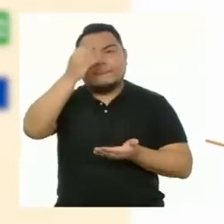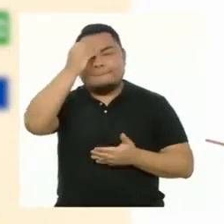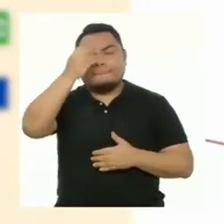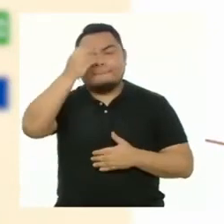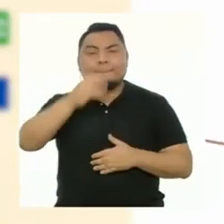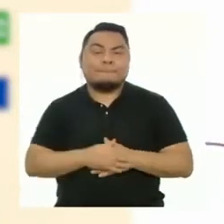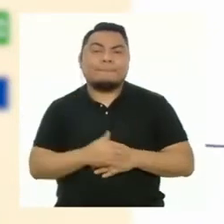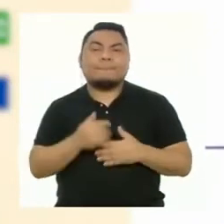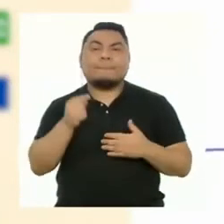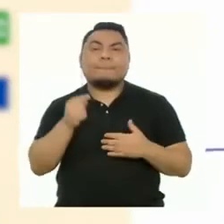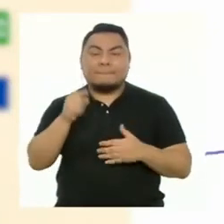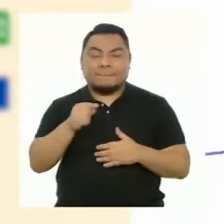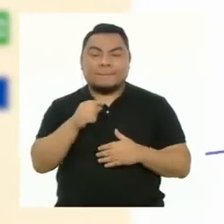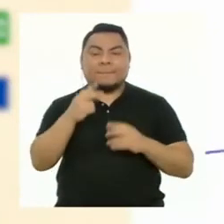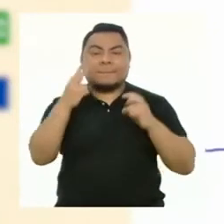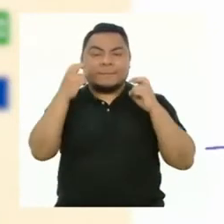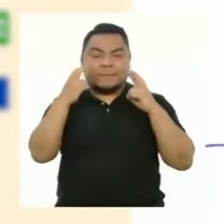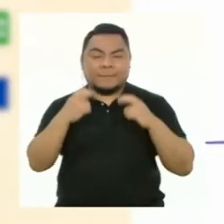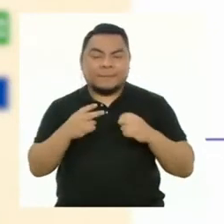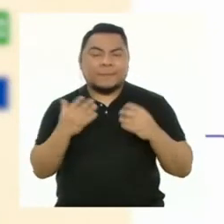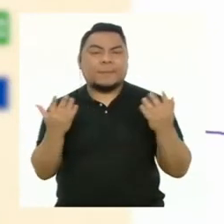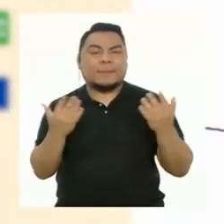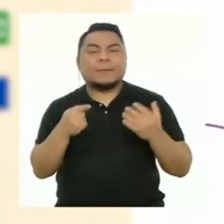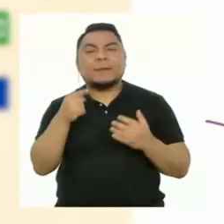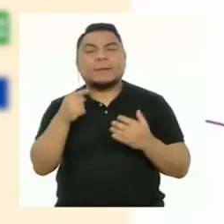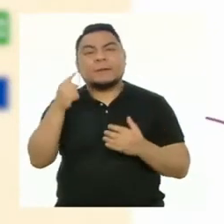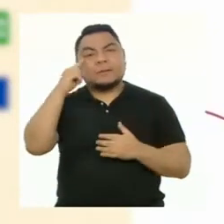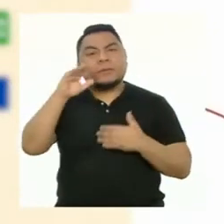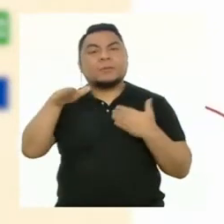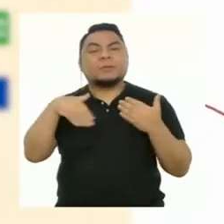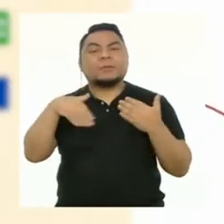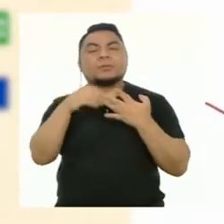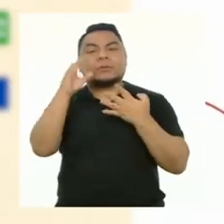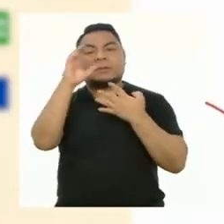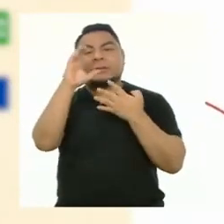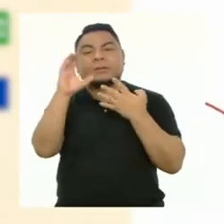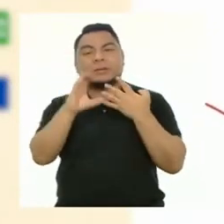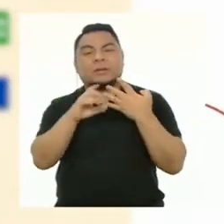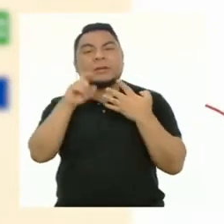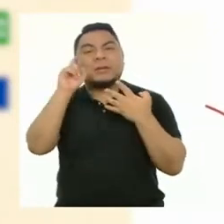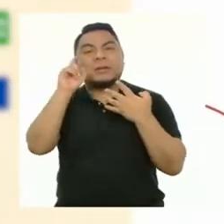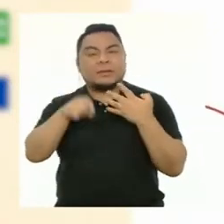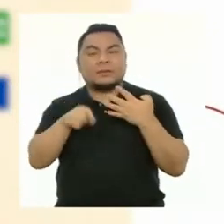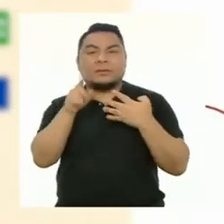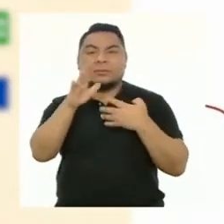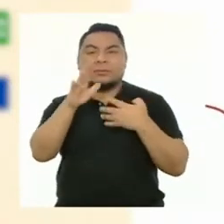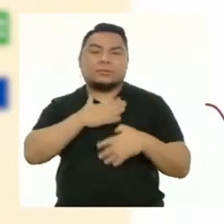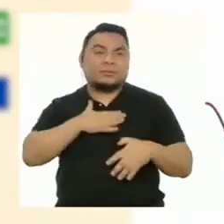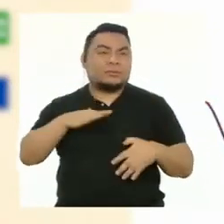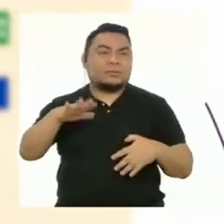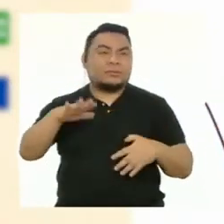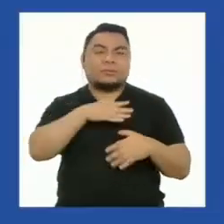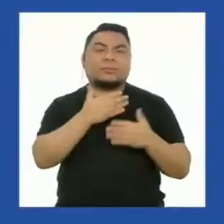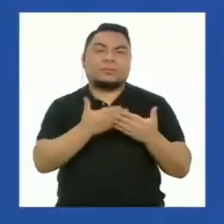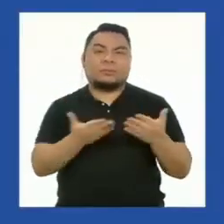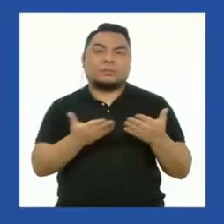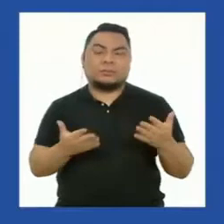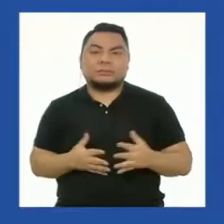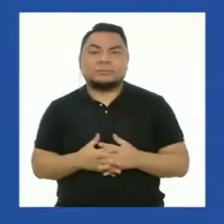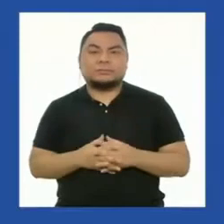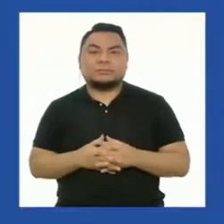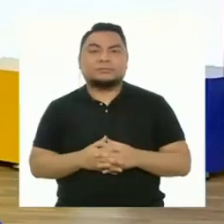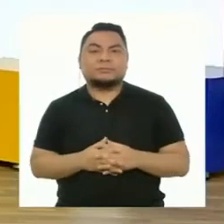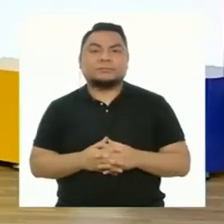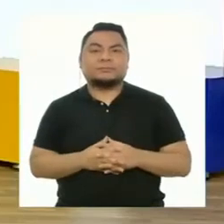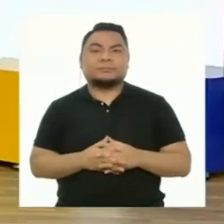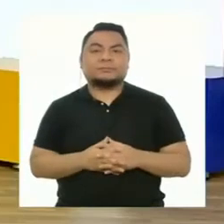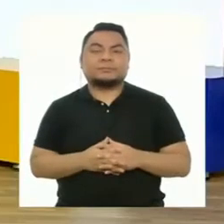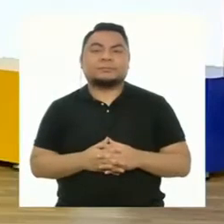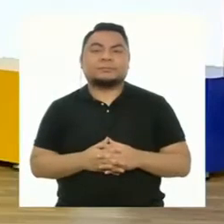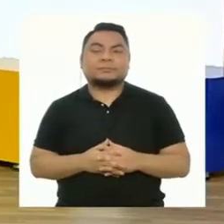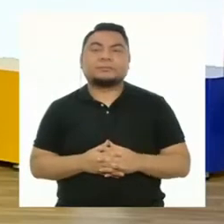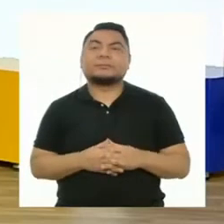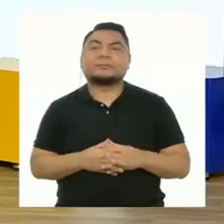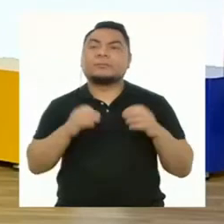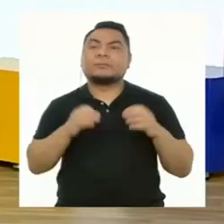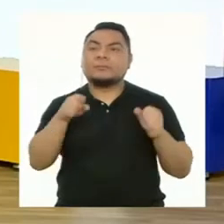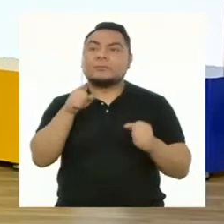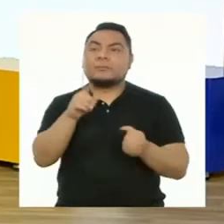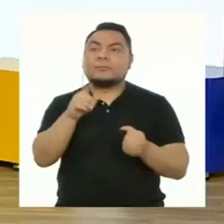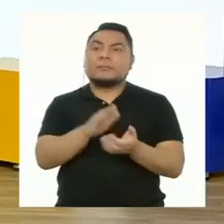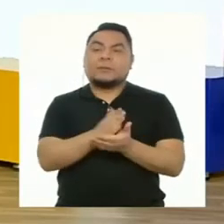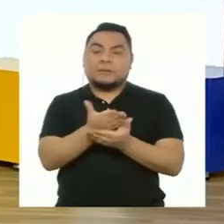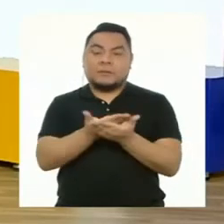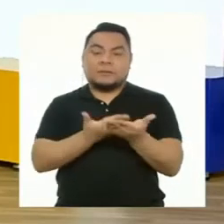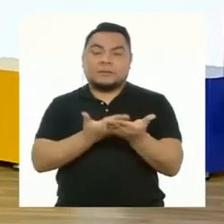aprendizaje. Estos criterios vienen a ser los aspectos o características que deben tener nuestros productos. Sí que es un